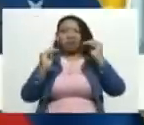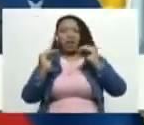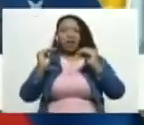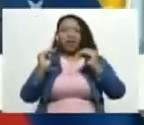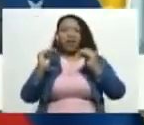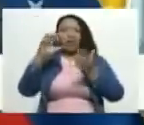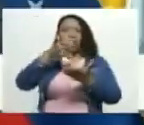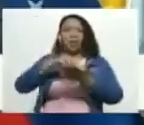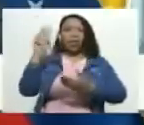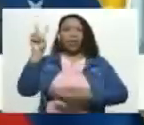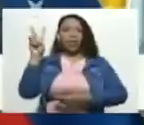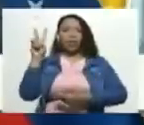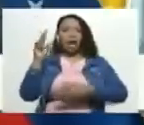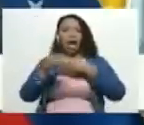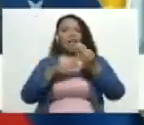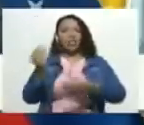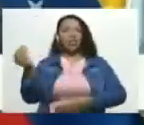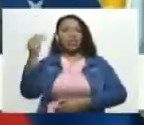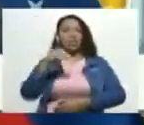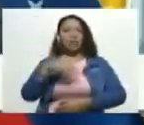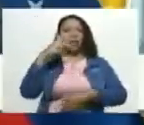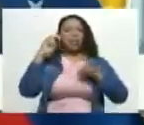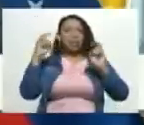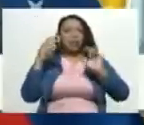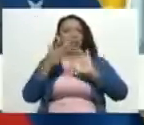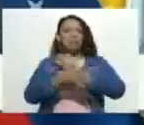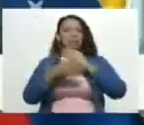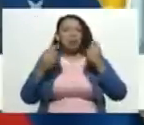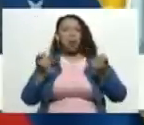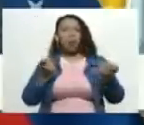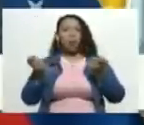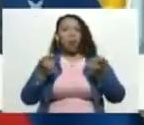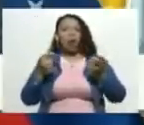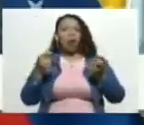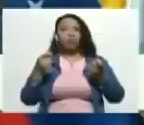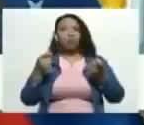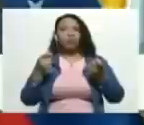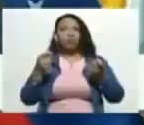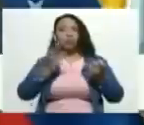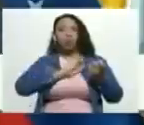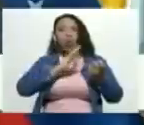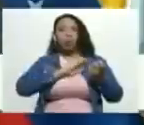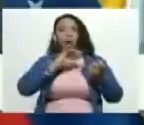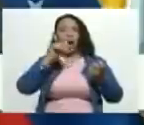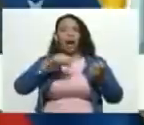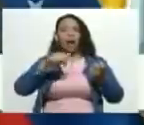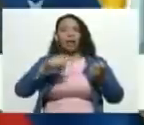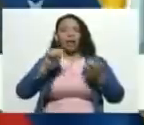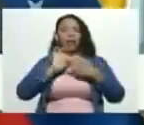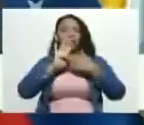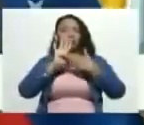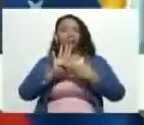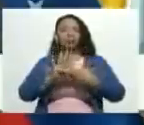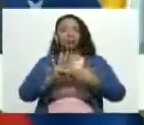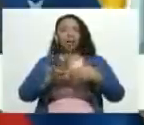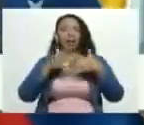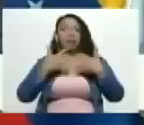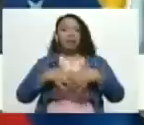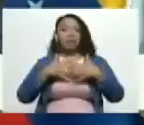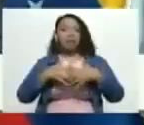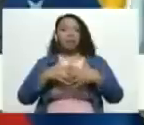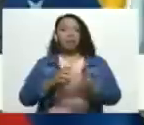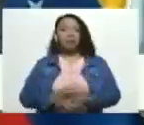venezolano creando además fideicomisos para manejar los activos pertenecientes a las referidas empresas